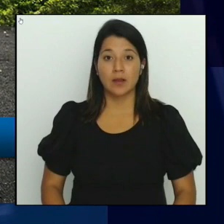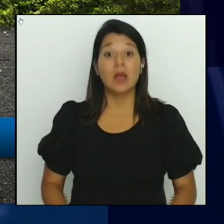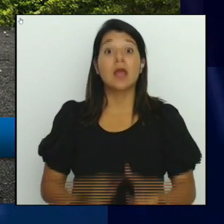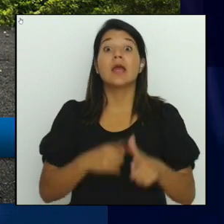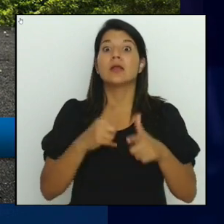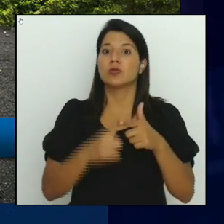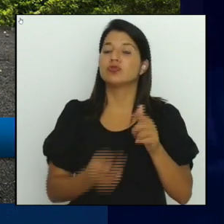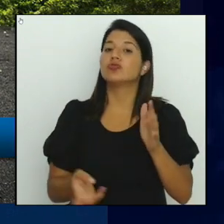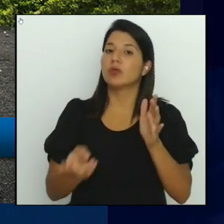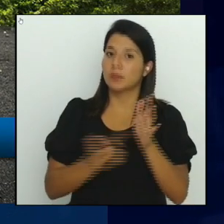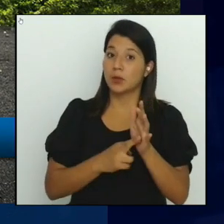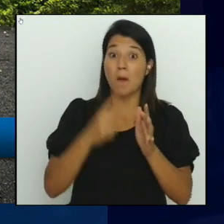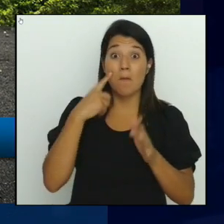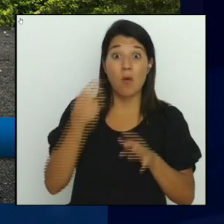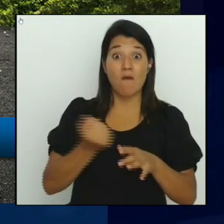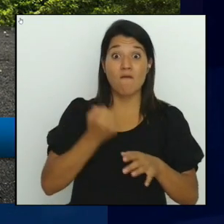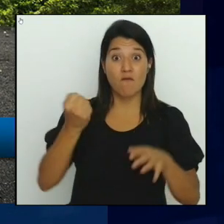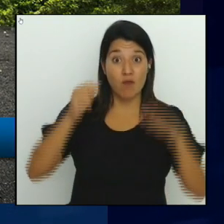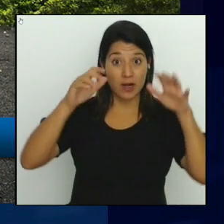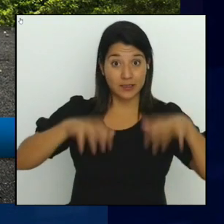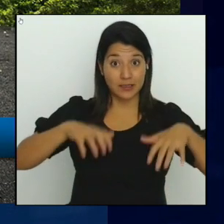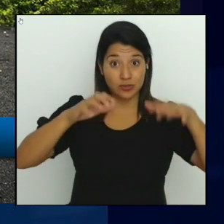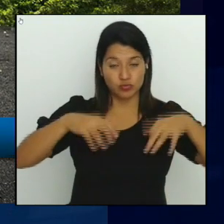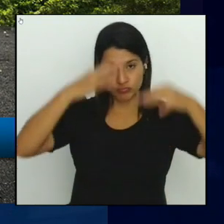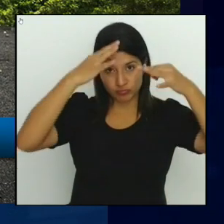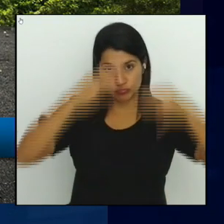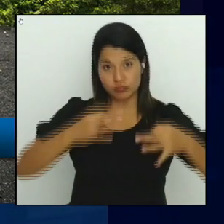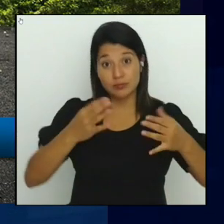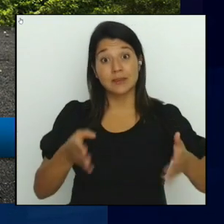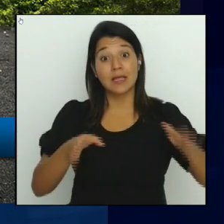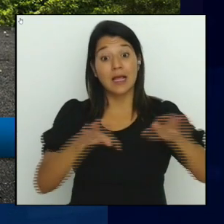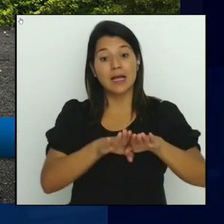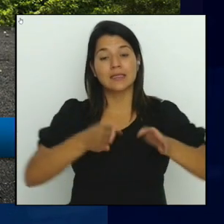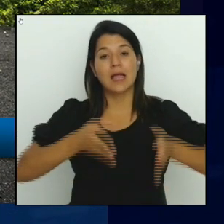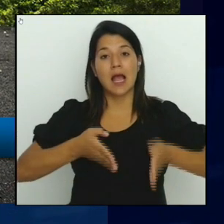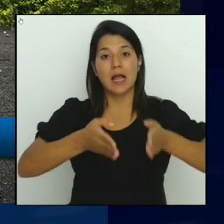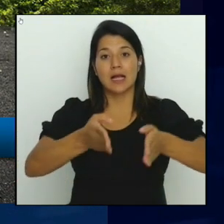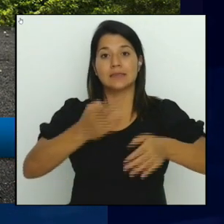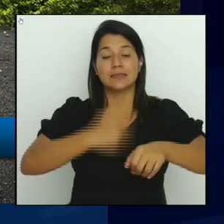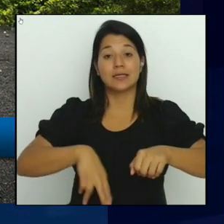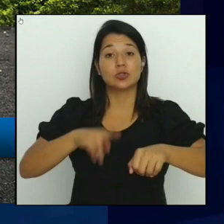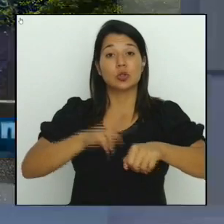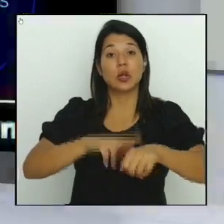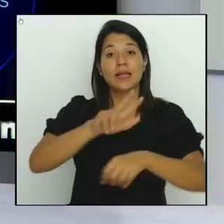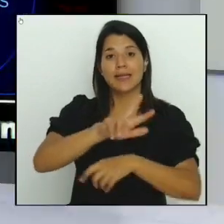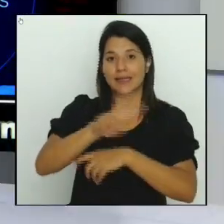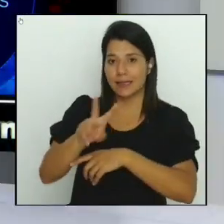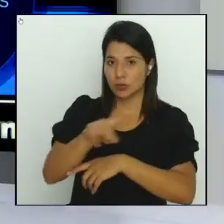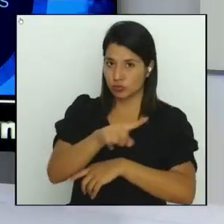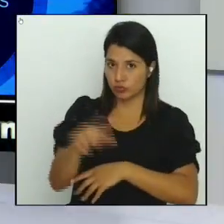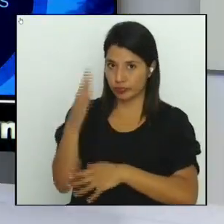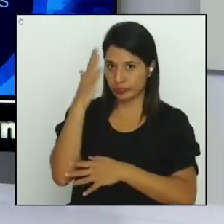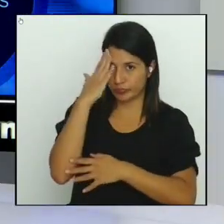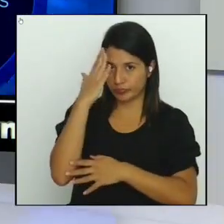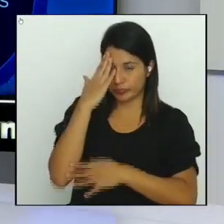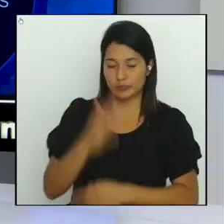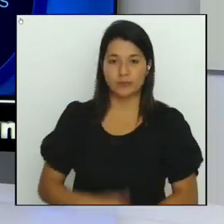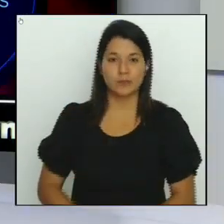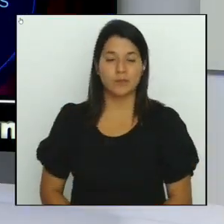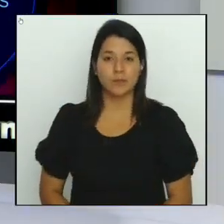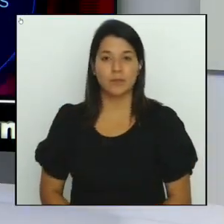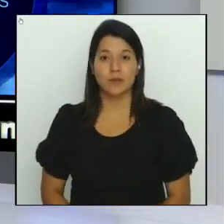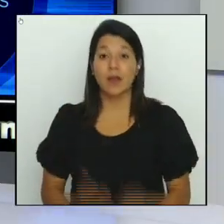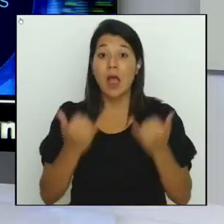debido a las fuertes lluvias se cierra la Ruta Nacional 32 para que lo tome en consideración. Vamos a pasar a otras